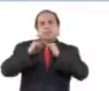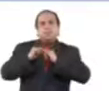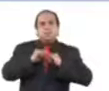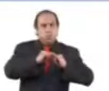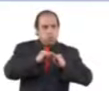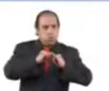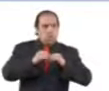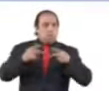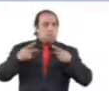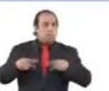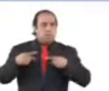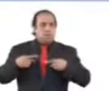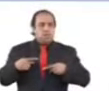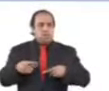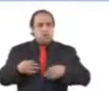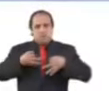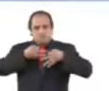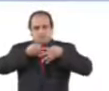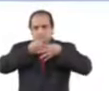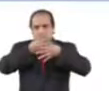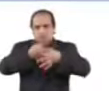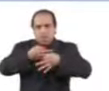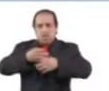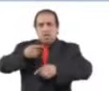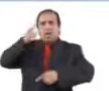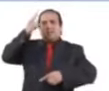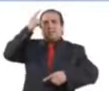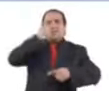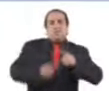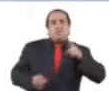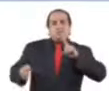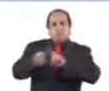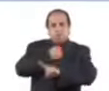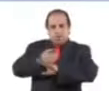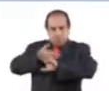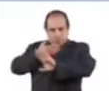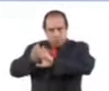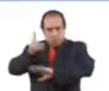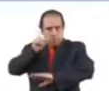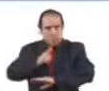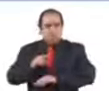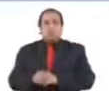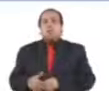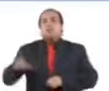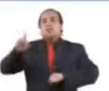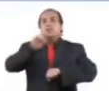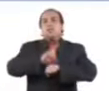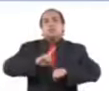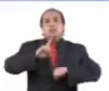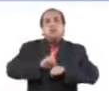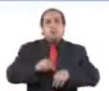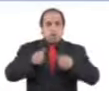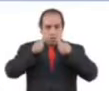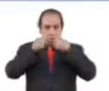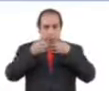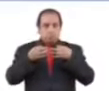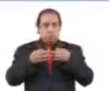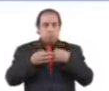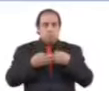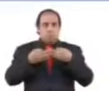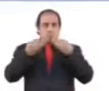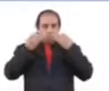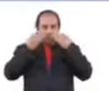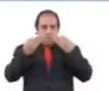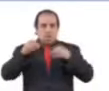gente entregada de lleno a combatirlas. Todos los días atestiguamos actos de violencia que